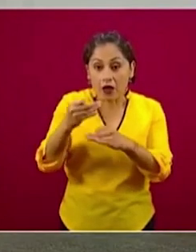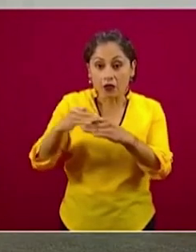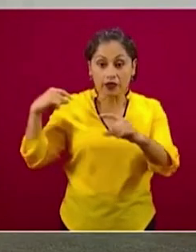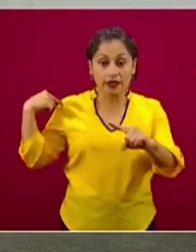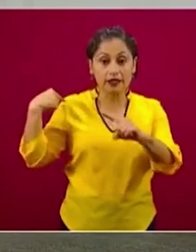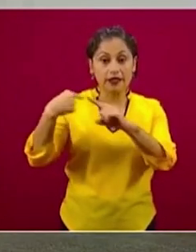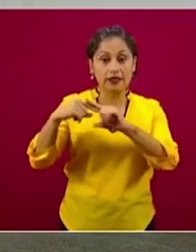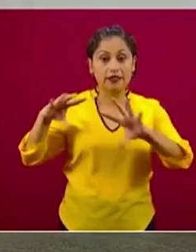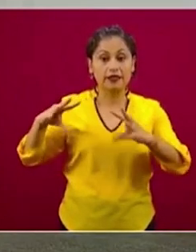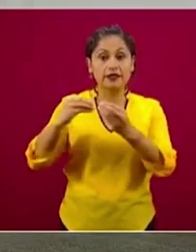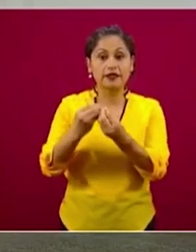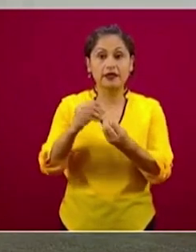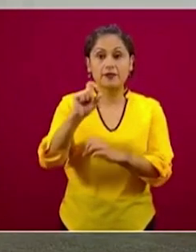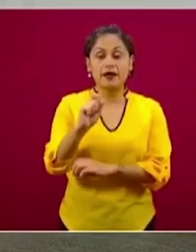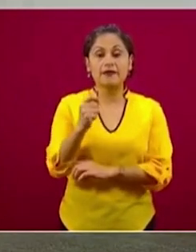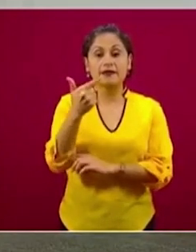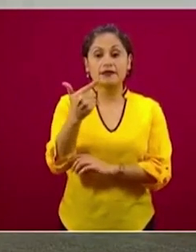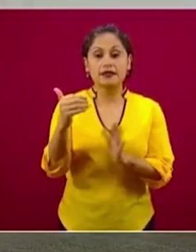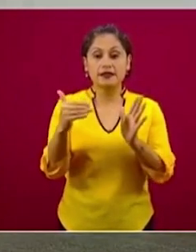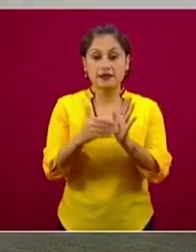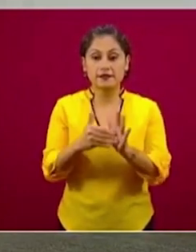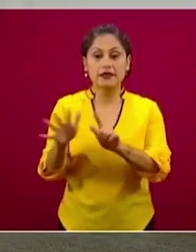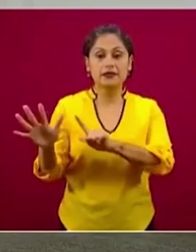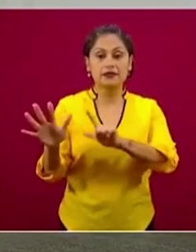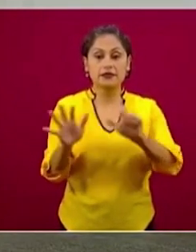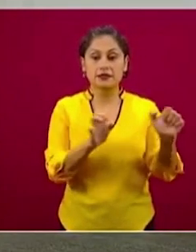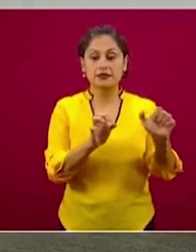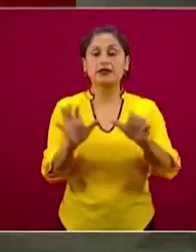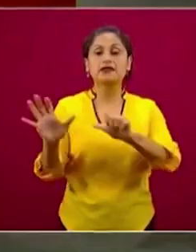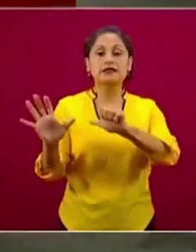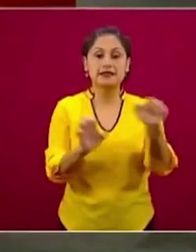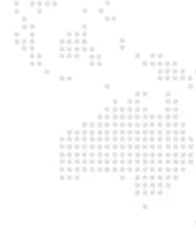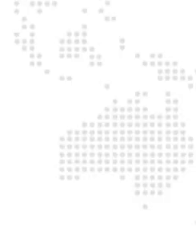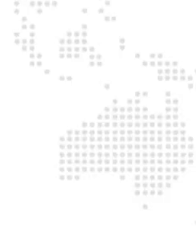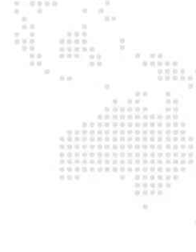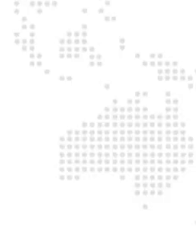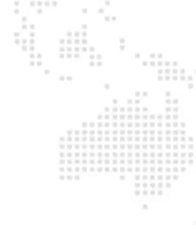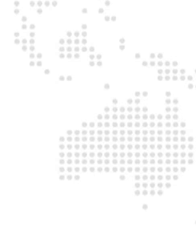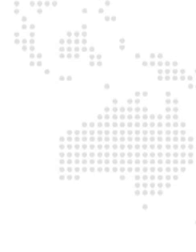confirmados es 27.634. Gracias.